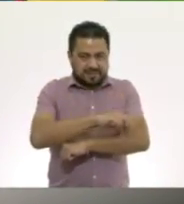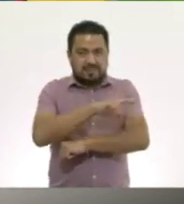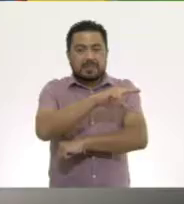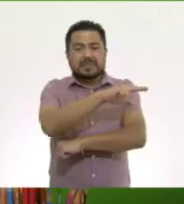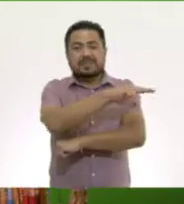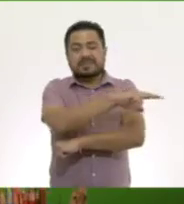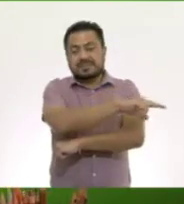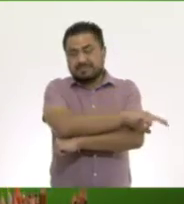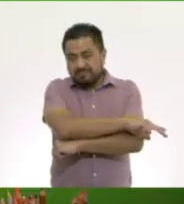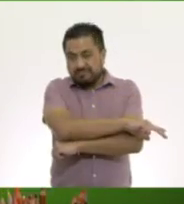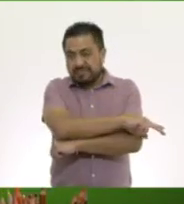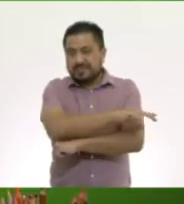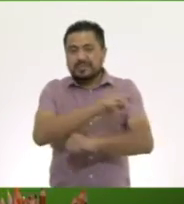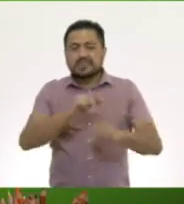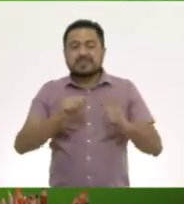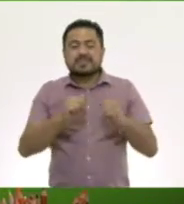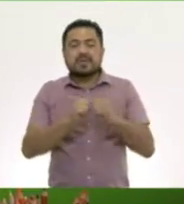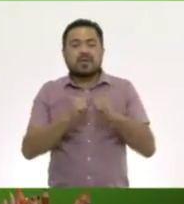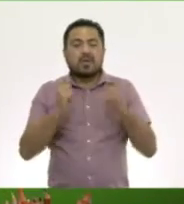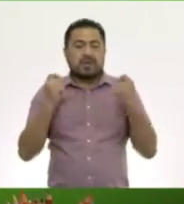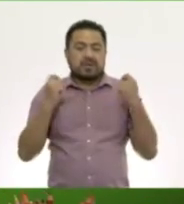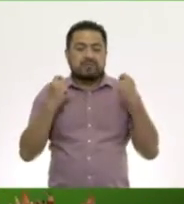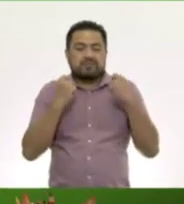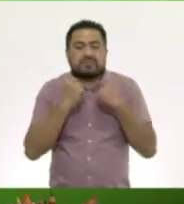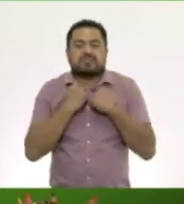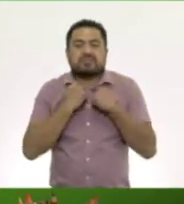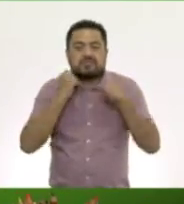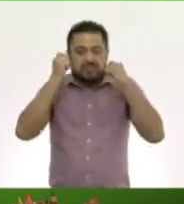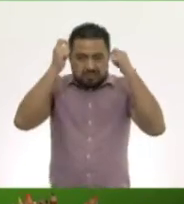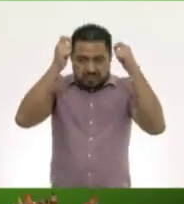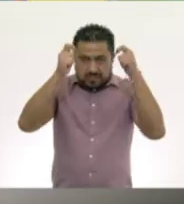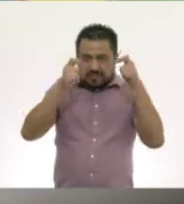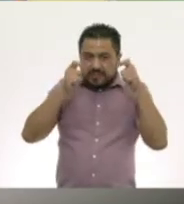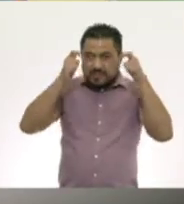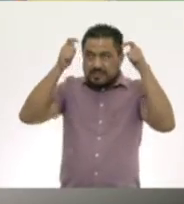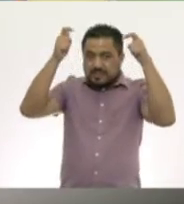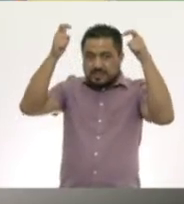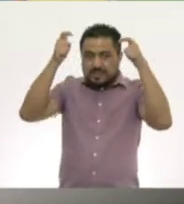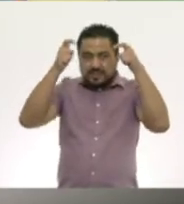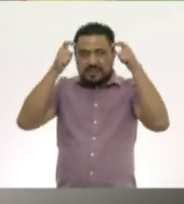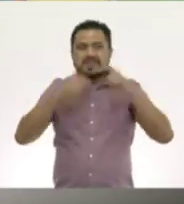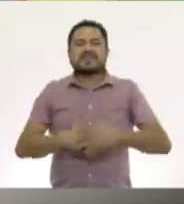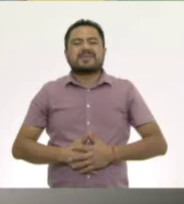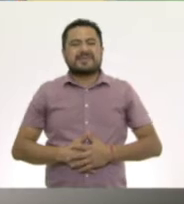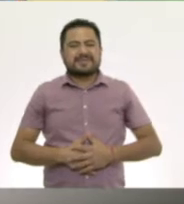Cucú, cucú, con capa y sombrero. Cucú,